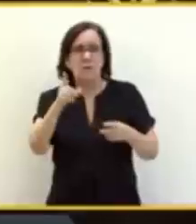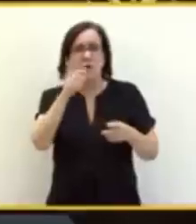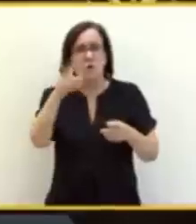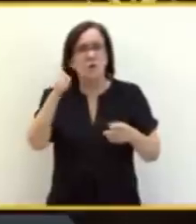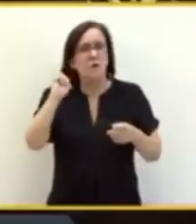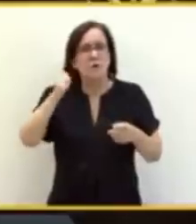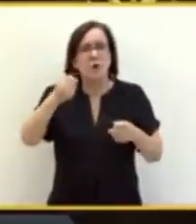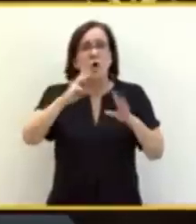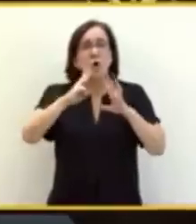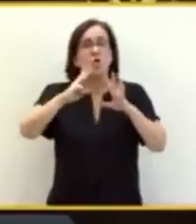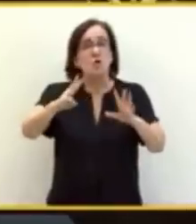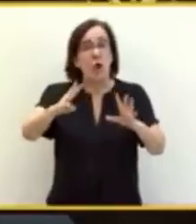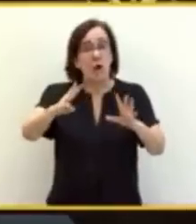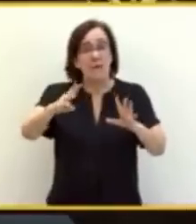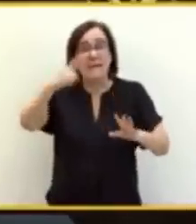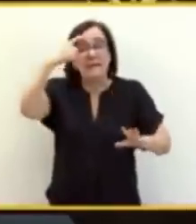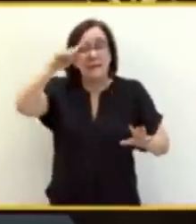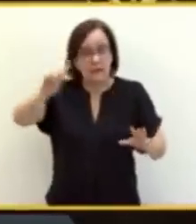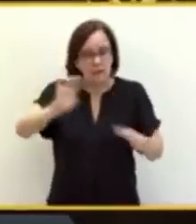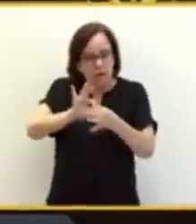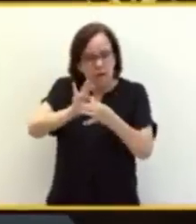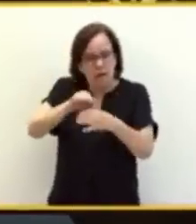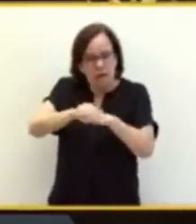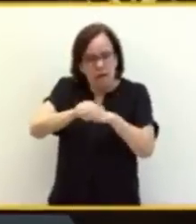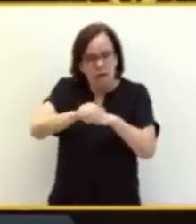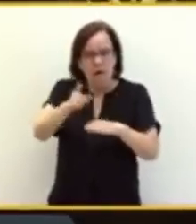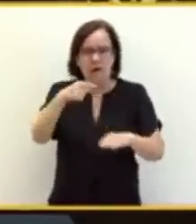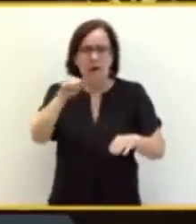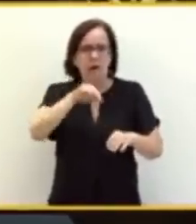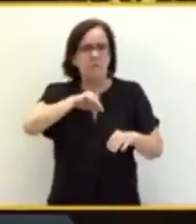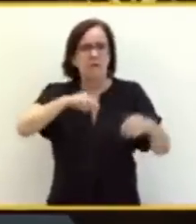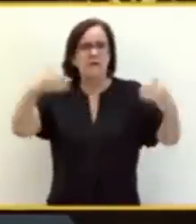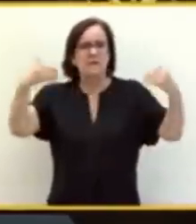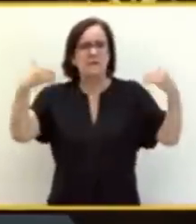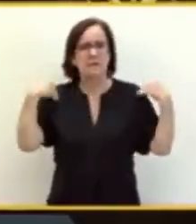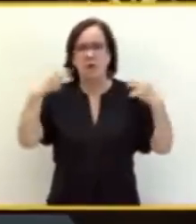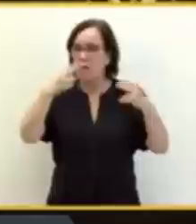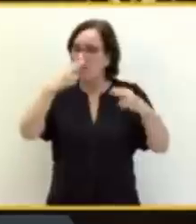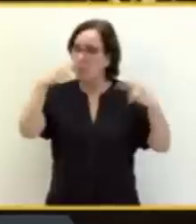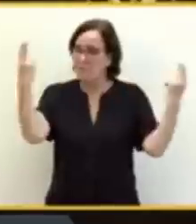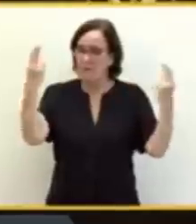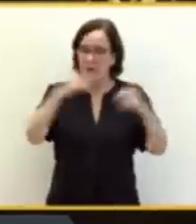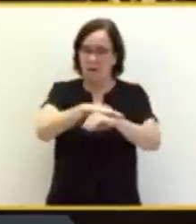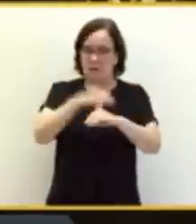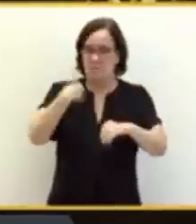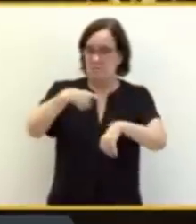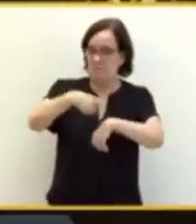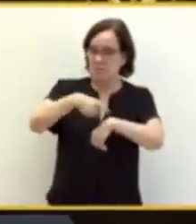Cultivada durante ocho años, que se sepa, en los que usted ostentaba responsabilidades públicas al mismo tiempo? Después,